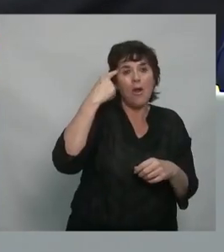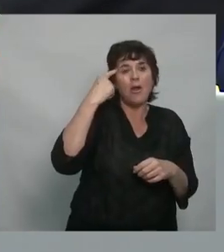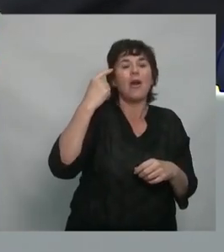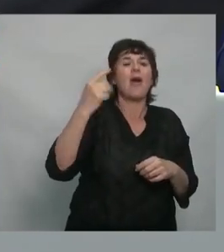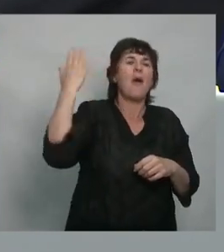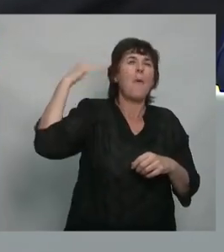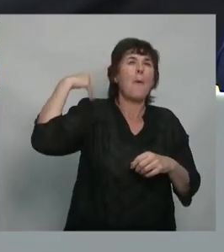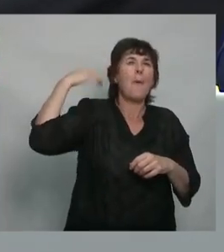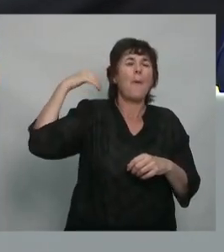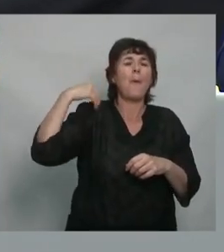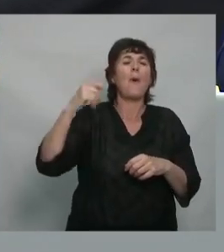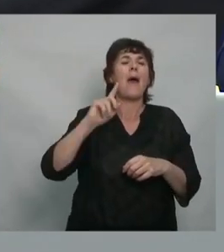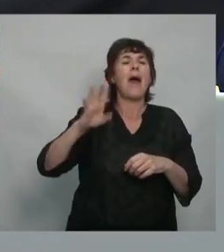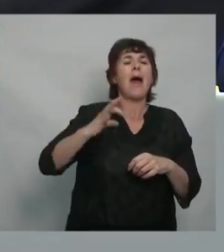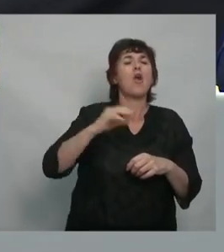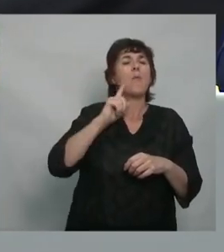alfonsinismo en el 85,